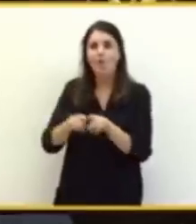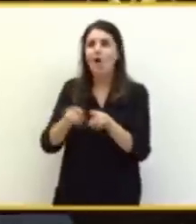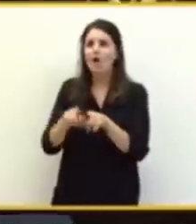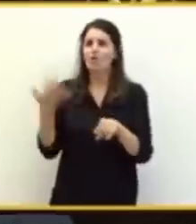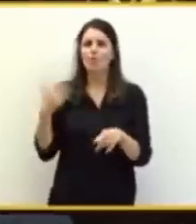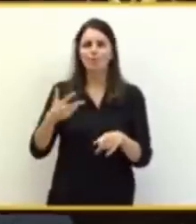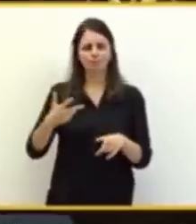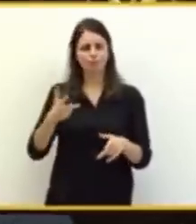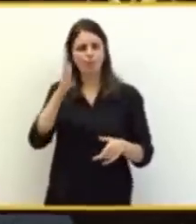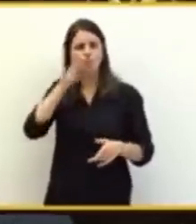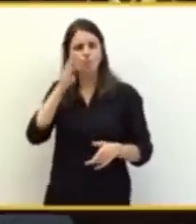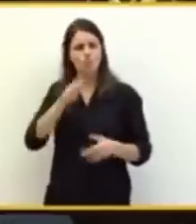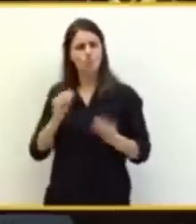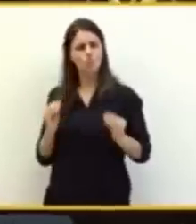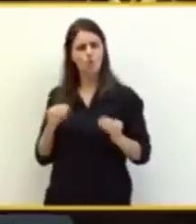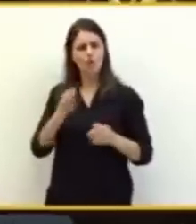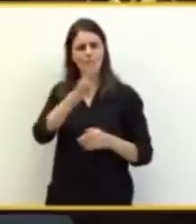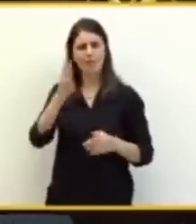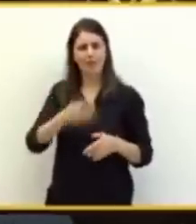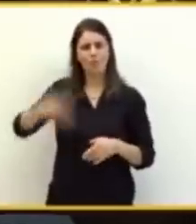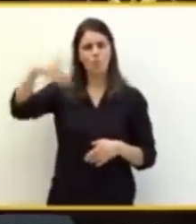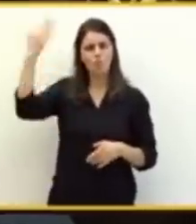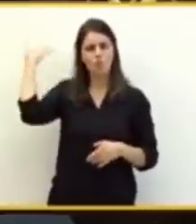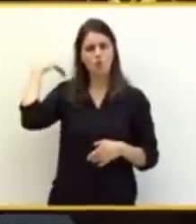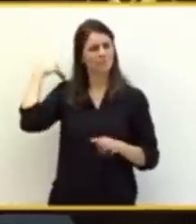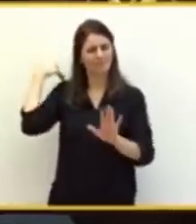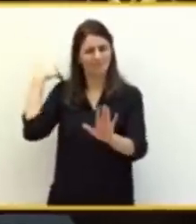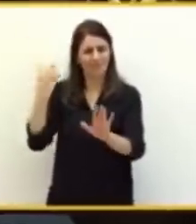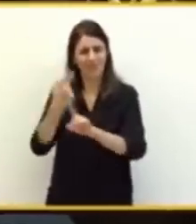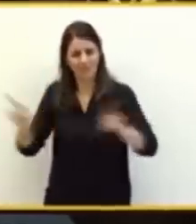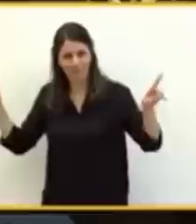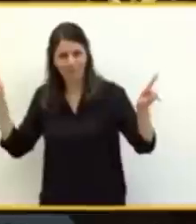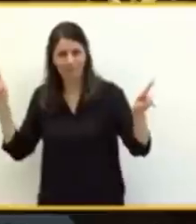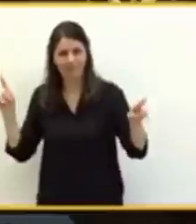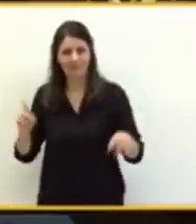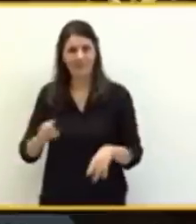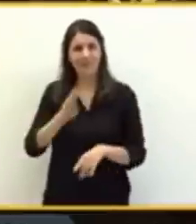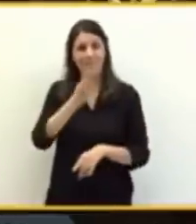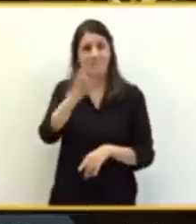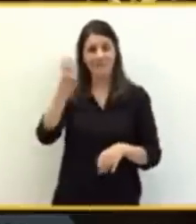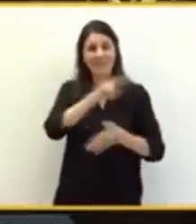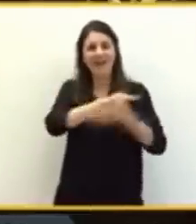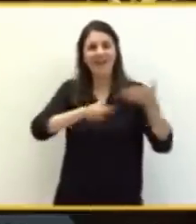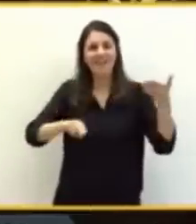decir, forma parte usted del PP de Galicia, esa gran familia retratada en Fariña.